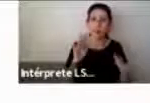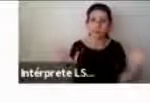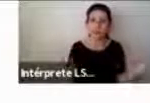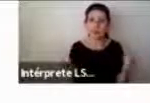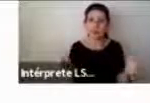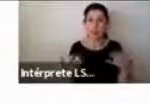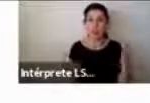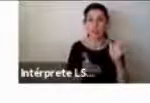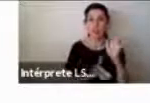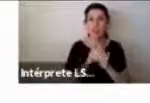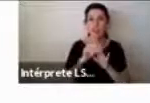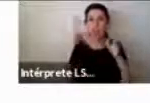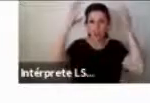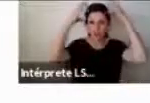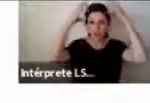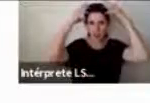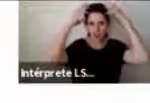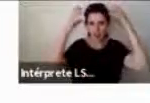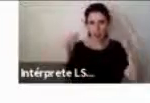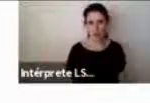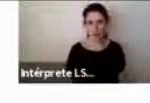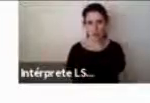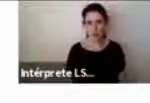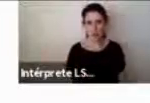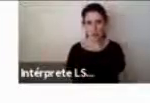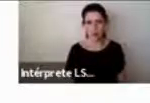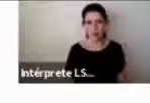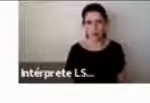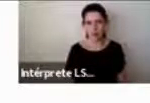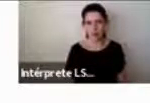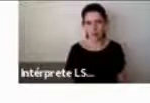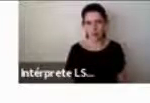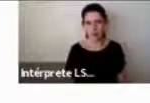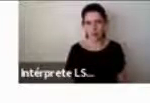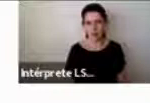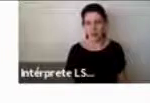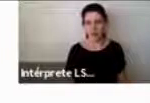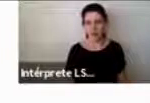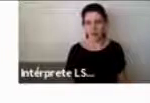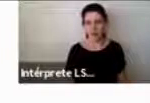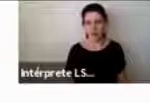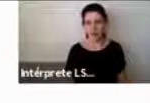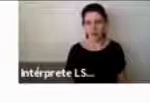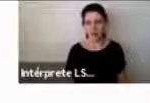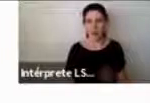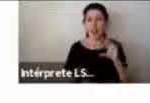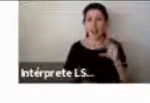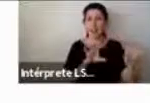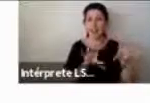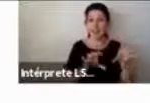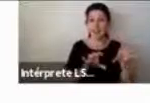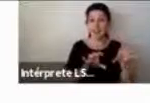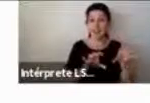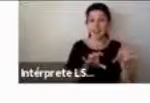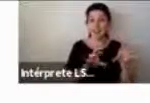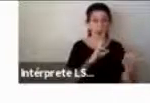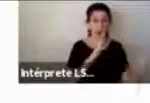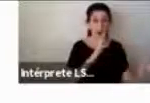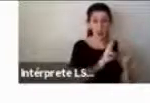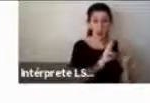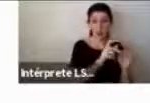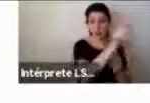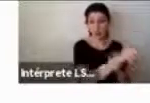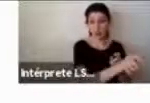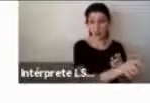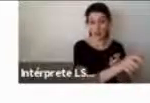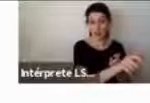el desarrollo cerebral que otras generalmente aquellas actividades que incluyen la interacción con un otro y aquellas donde se puede mediar de